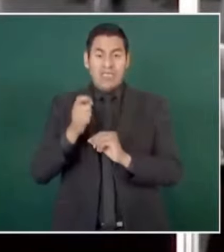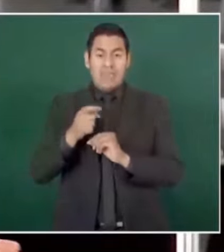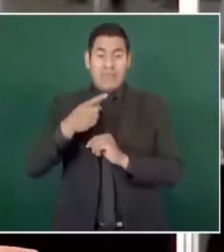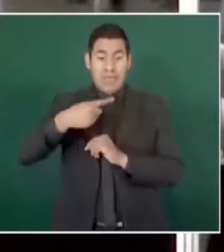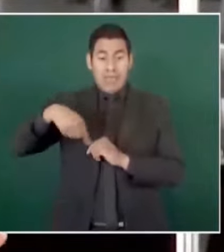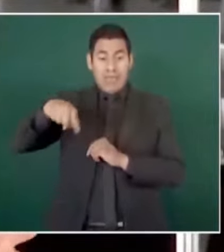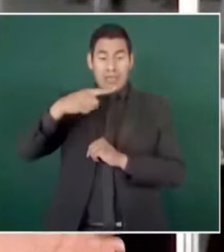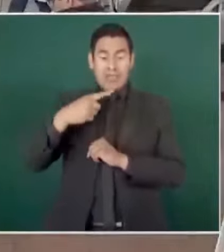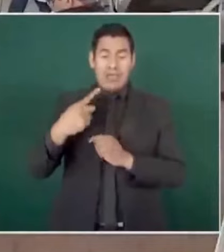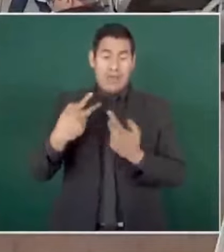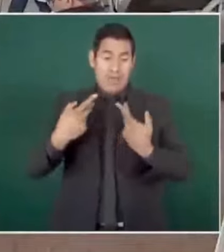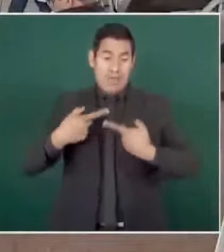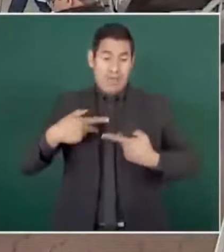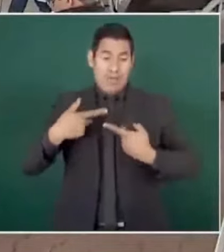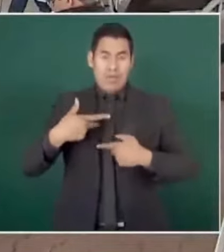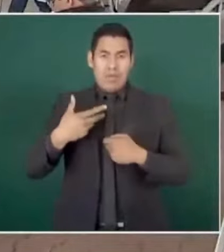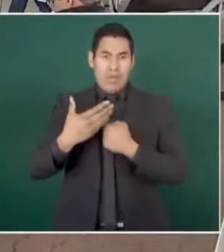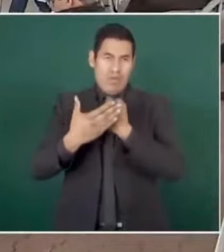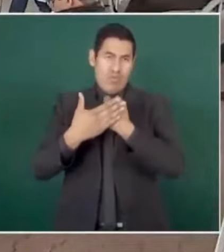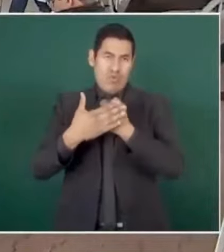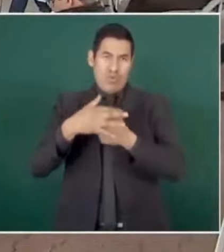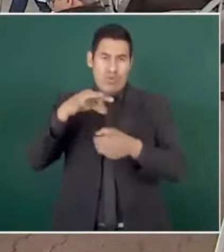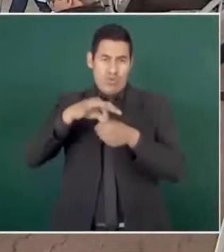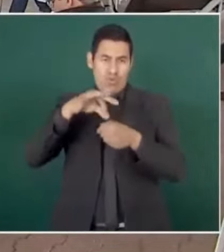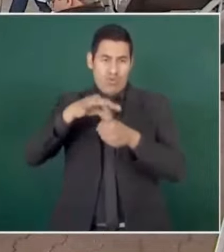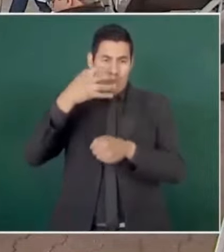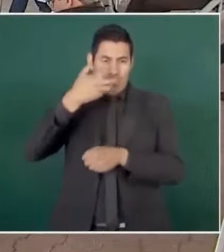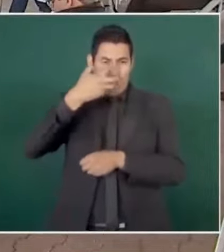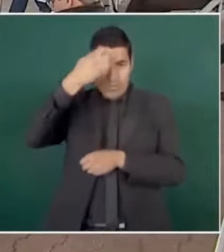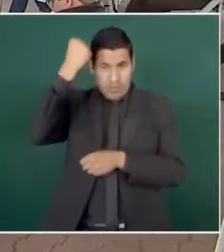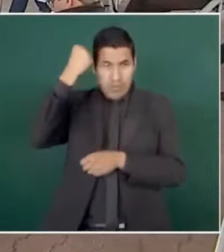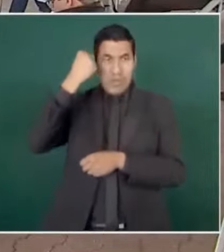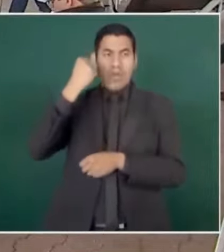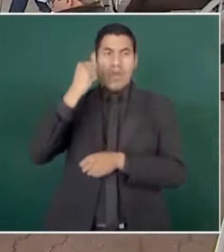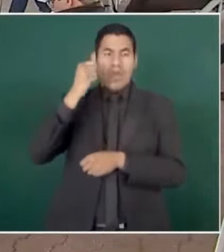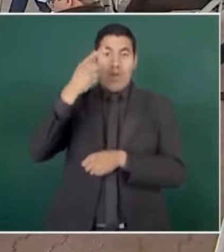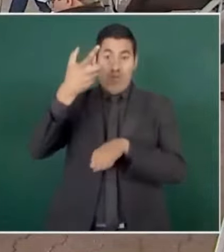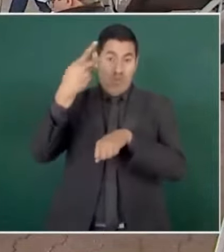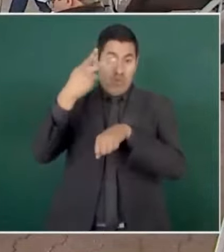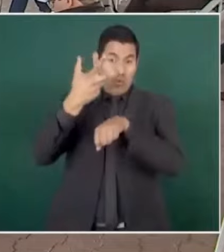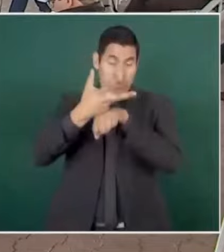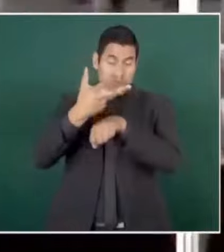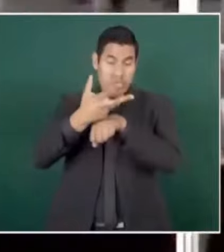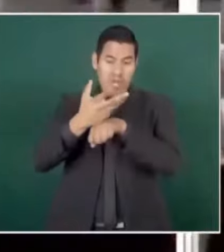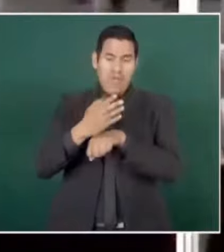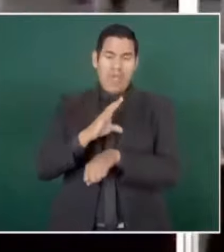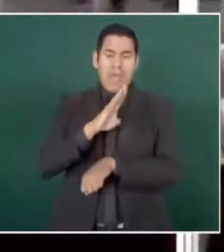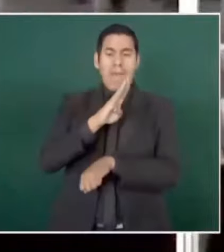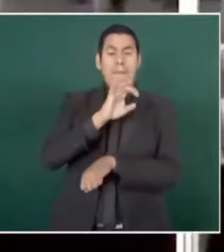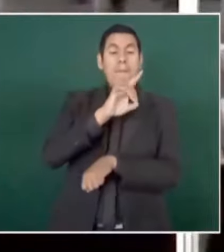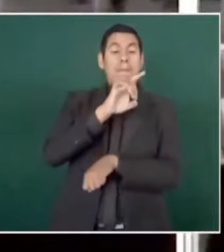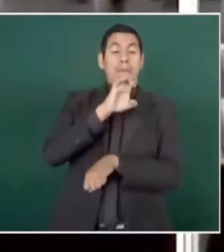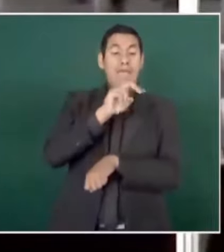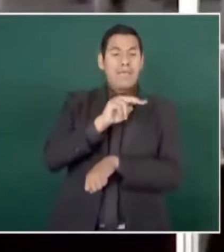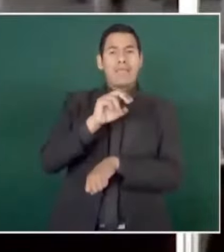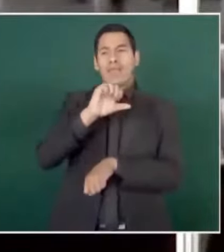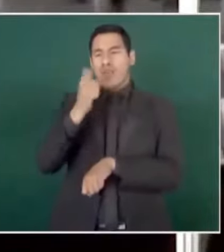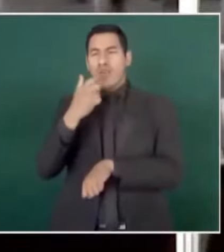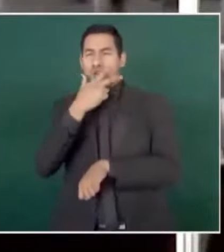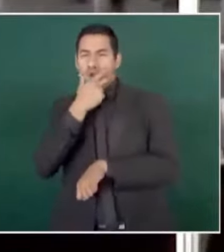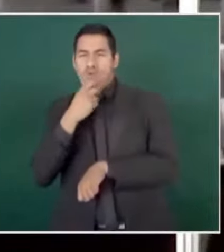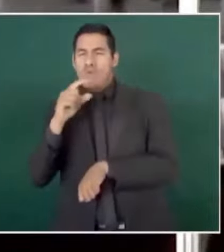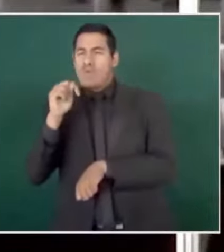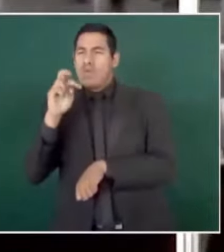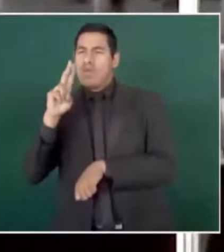candidatos para las siguientes elecciones son el presidente Biden y el expresidente Donald Trump. Preguntarle, presidente,